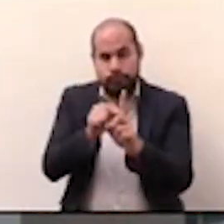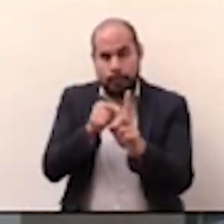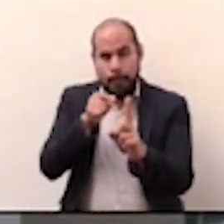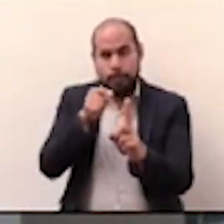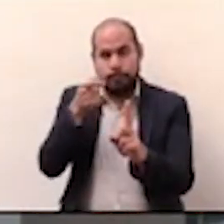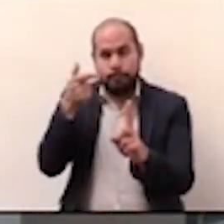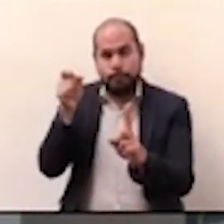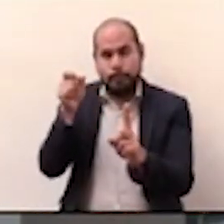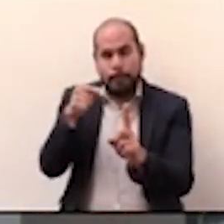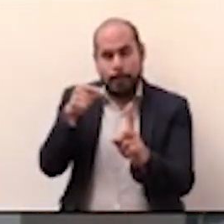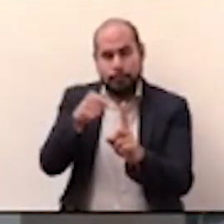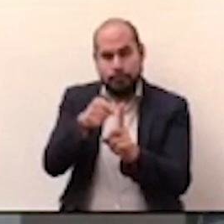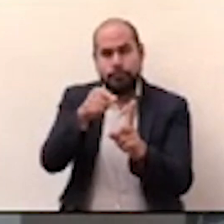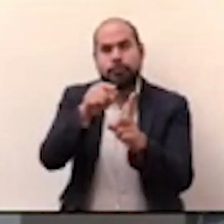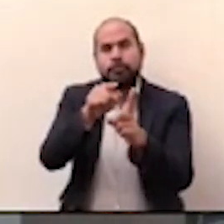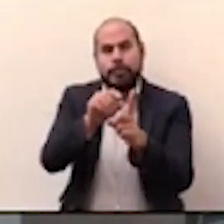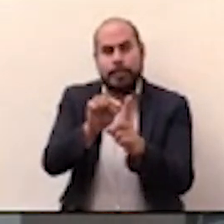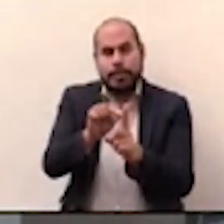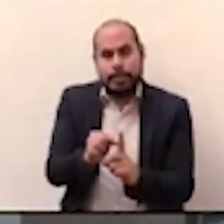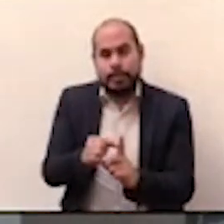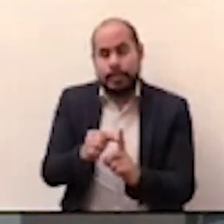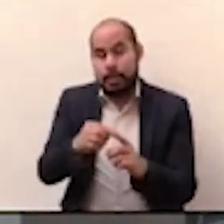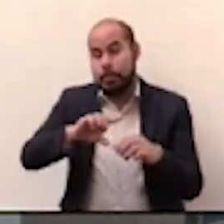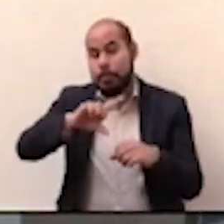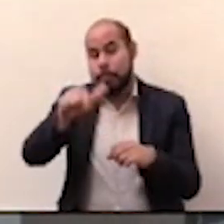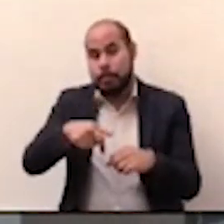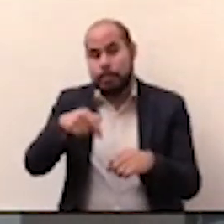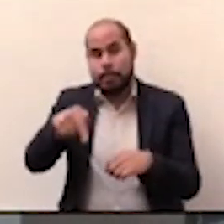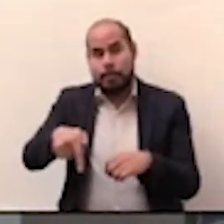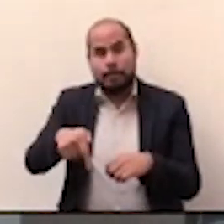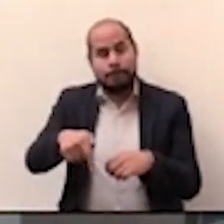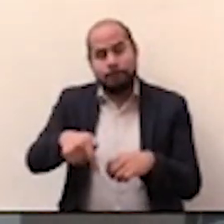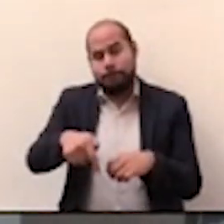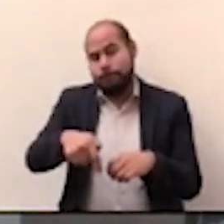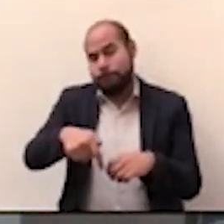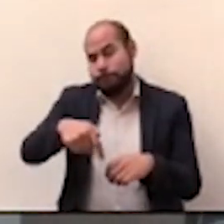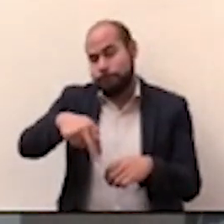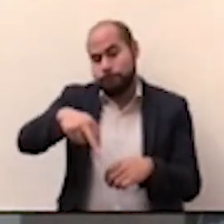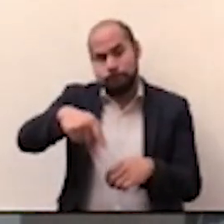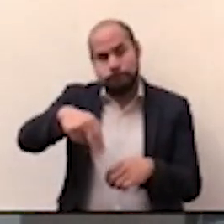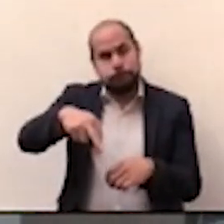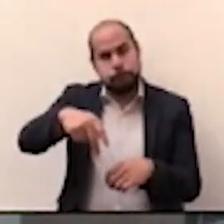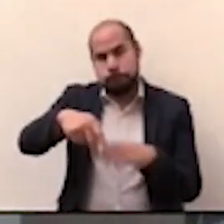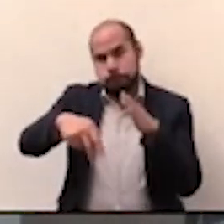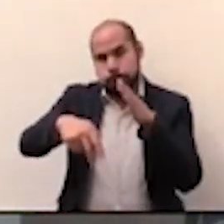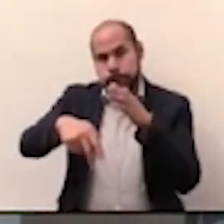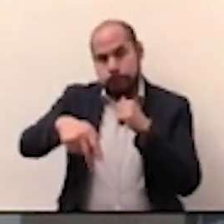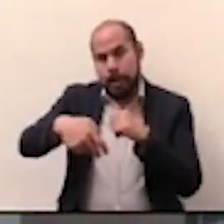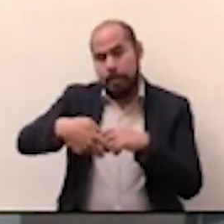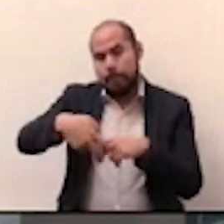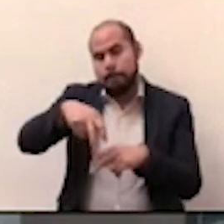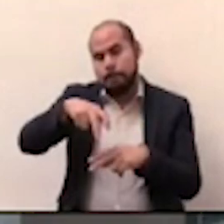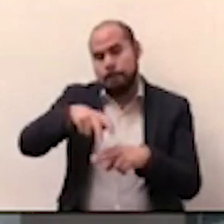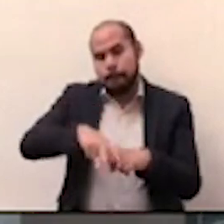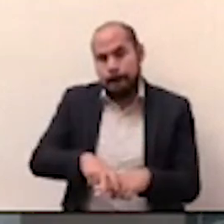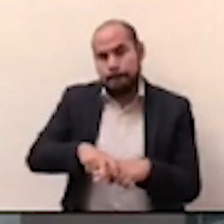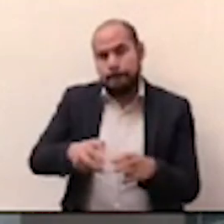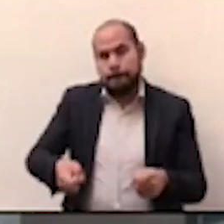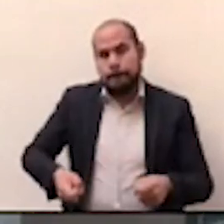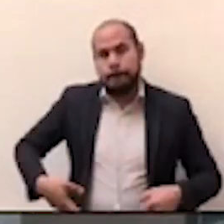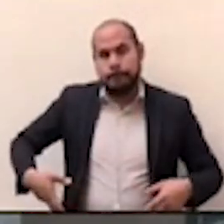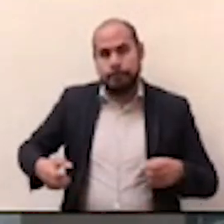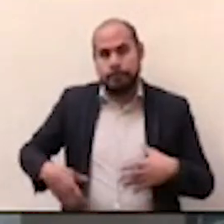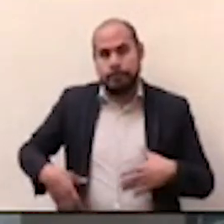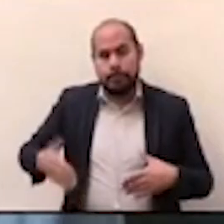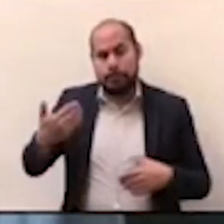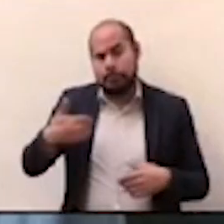silla de ruedas el resto de sus días. Felipe hoy aquí presente, a sus 33